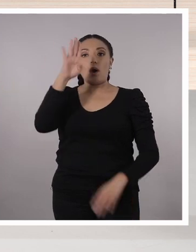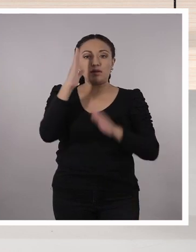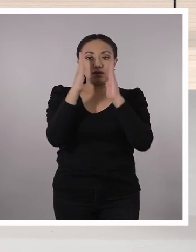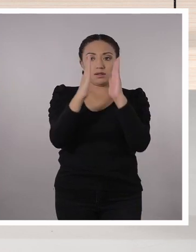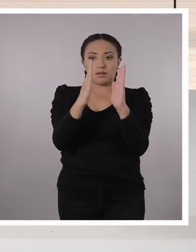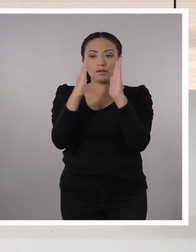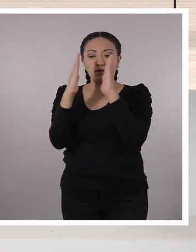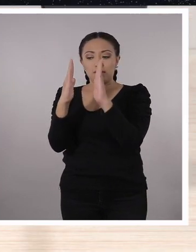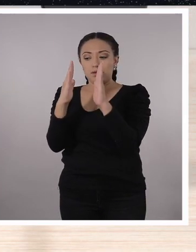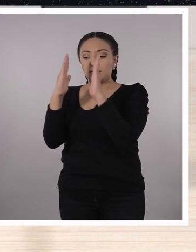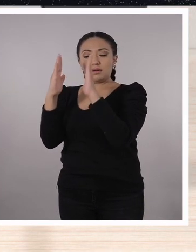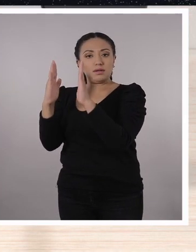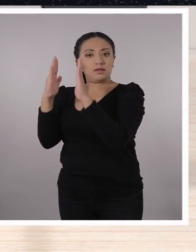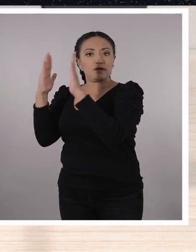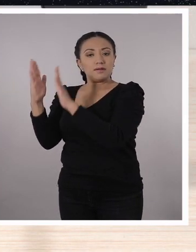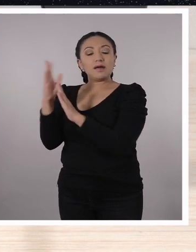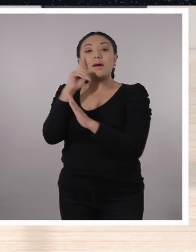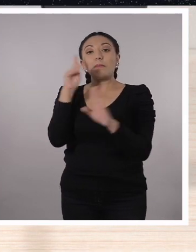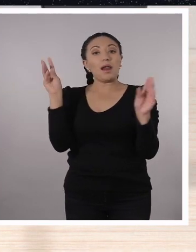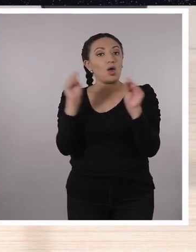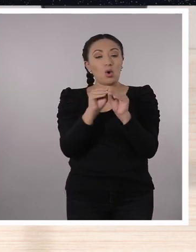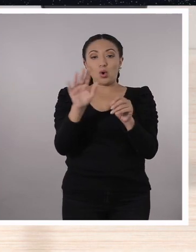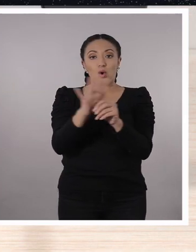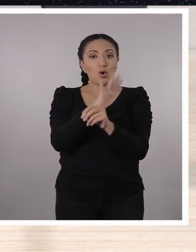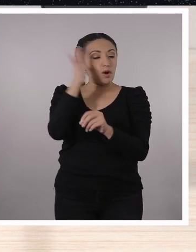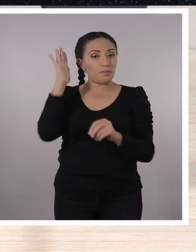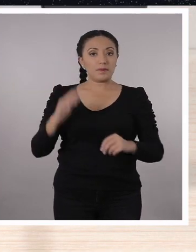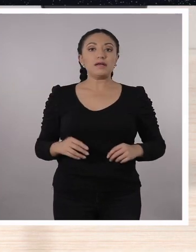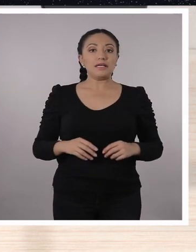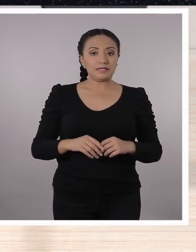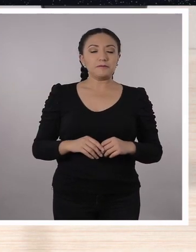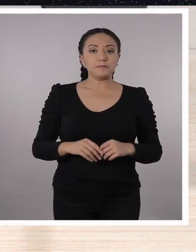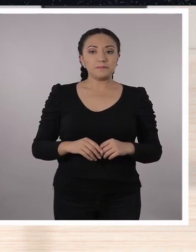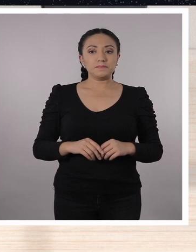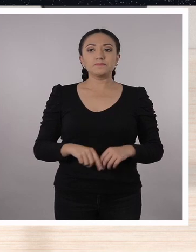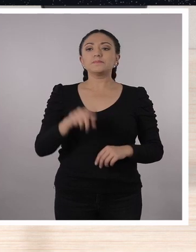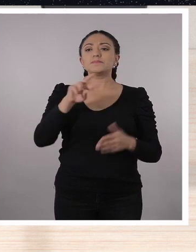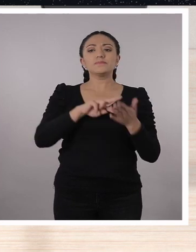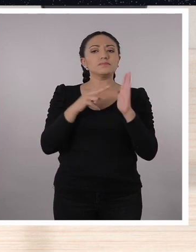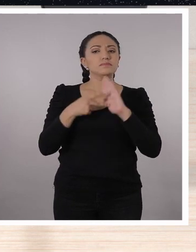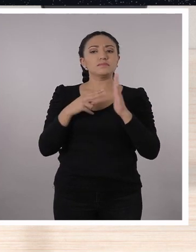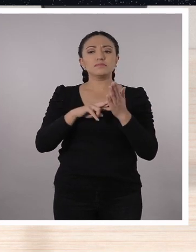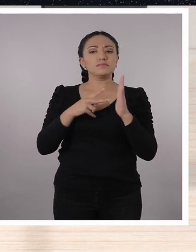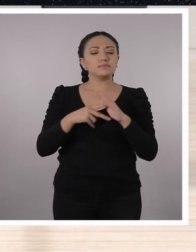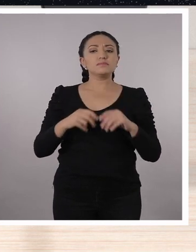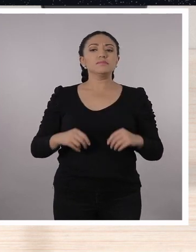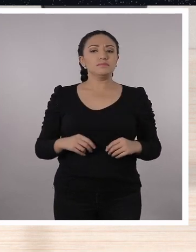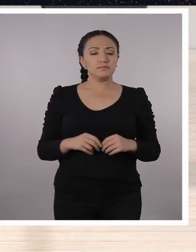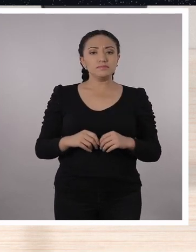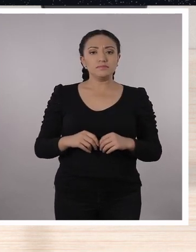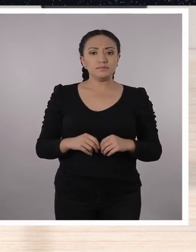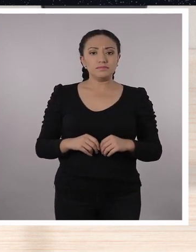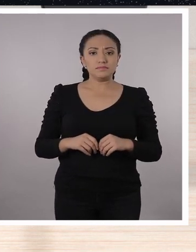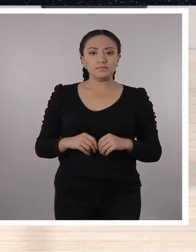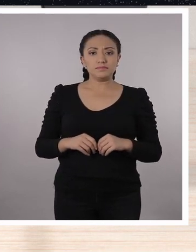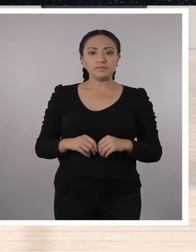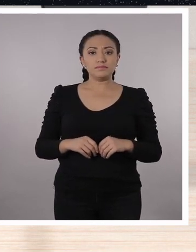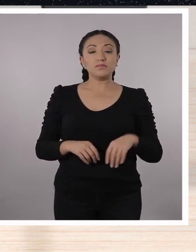cuatro espacios para poder tener nuestro número original desglosado. ¿A qué me refiero? Miren, por favor.